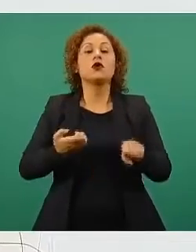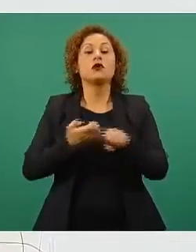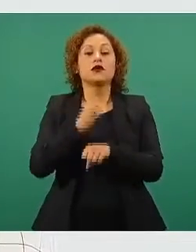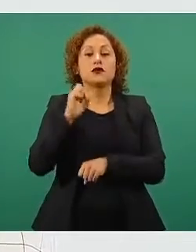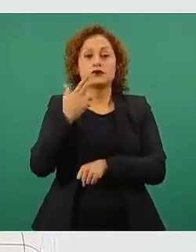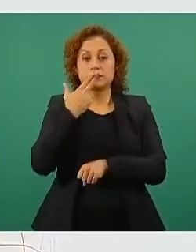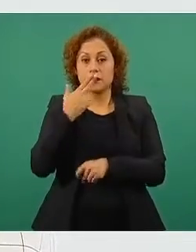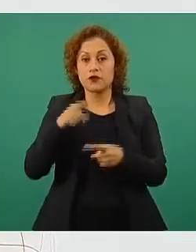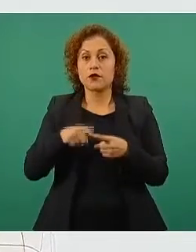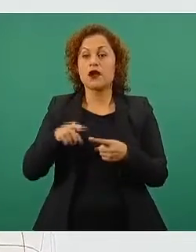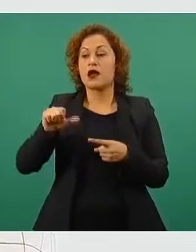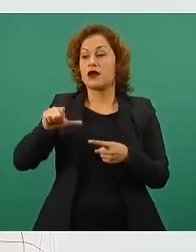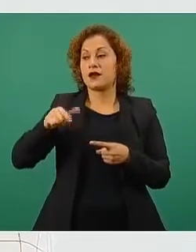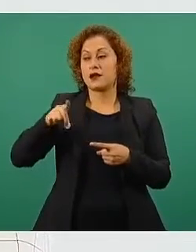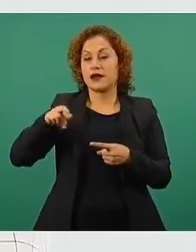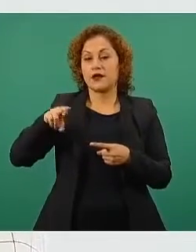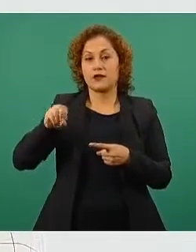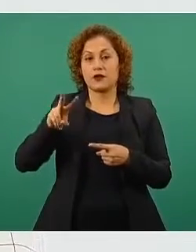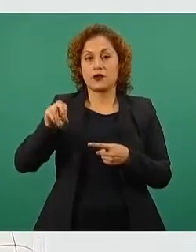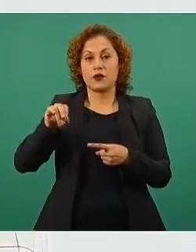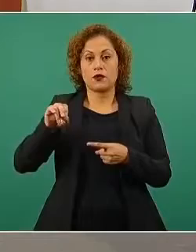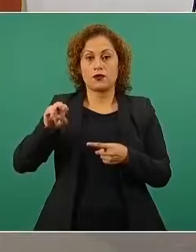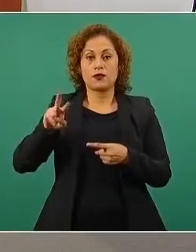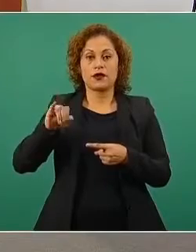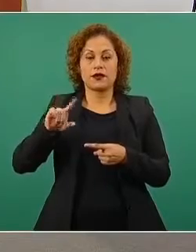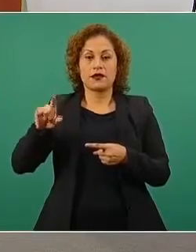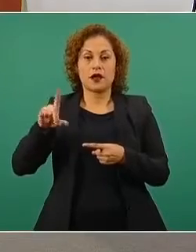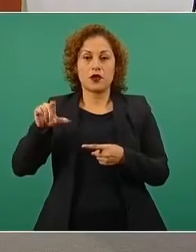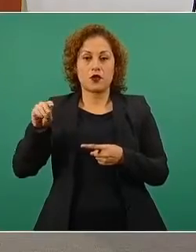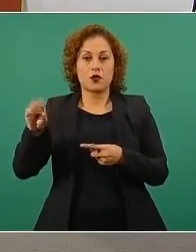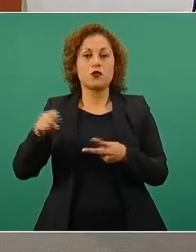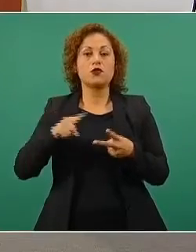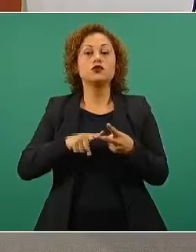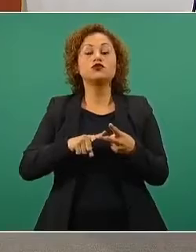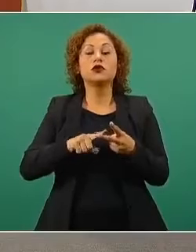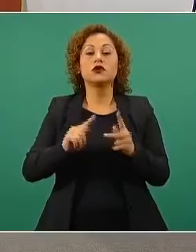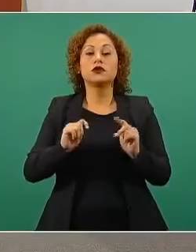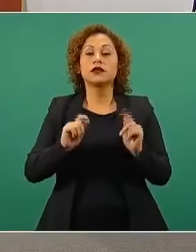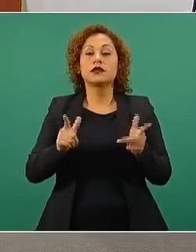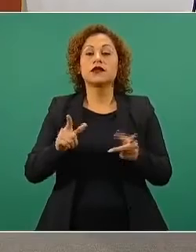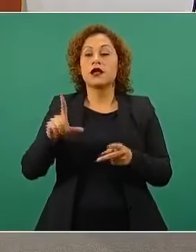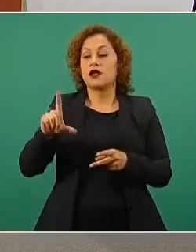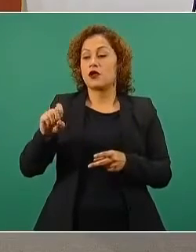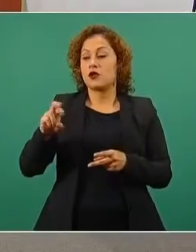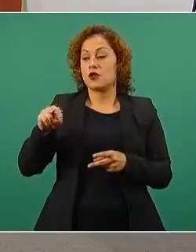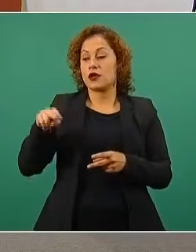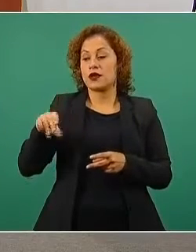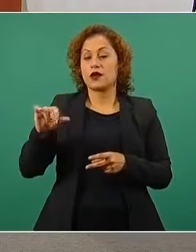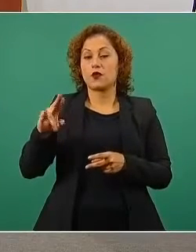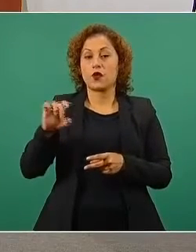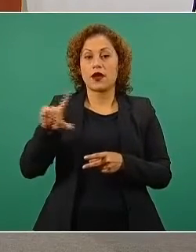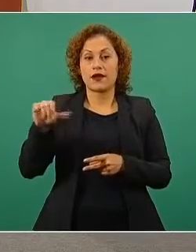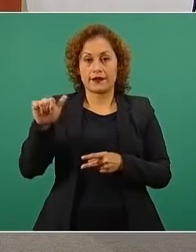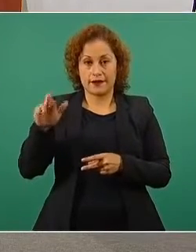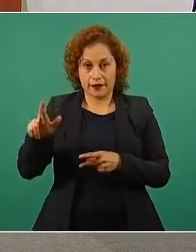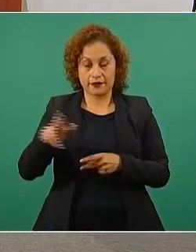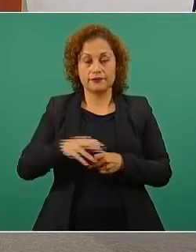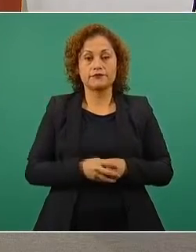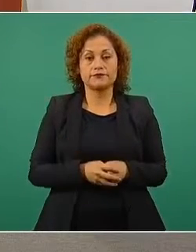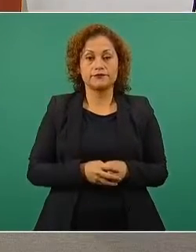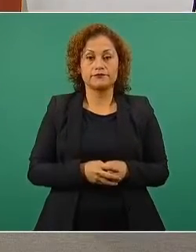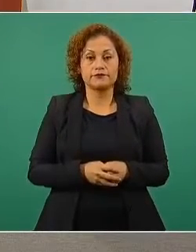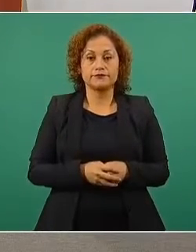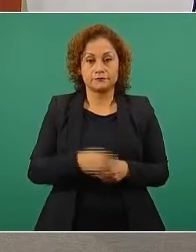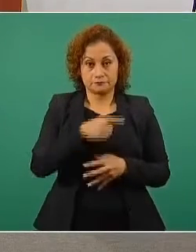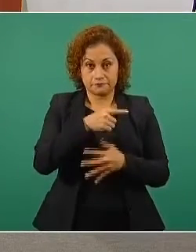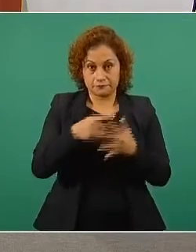Alejandro Díaz Villalobos y en el caso de Tlaxcala, Lorena Cuellar Cisneros. También informar